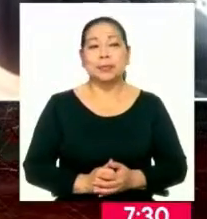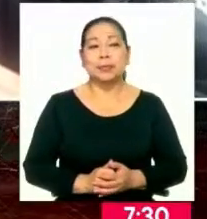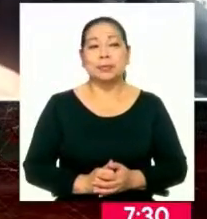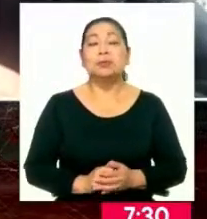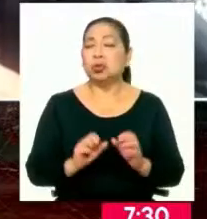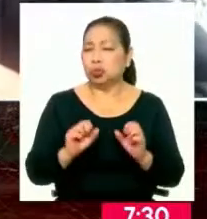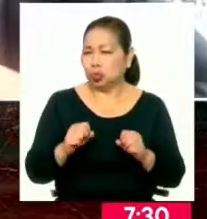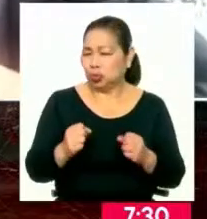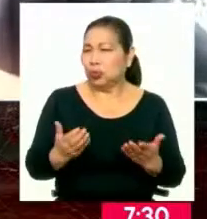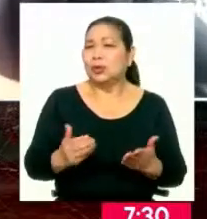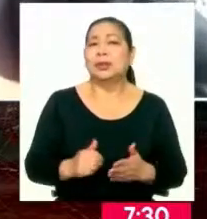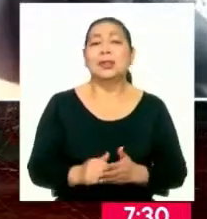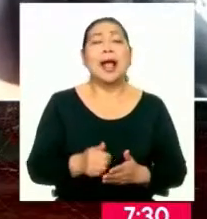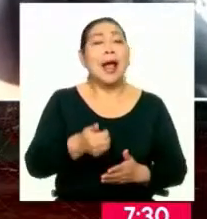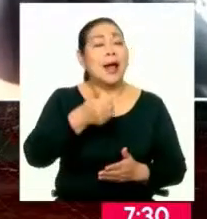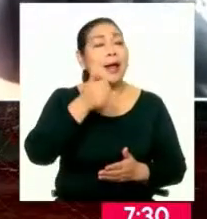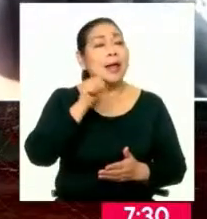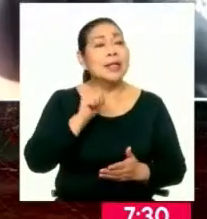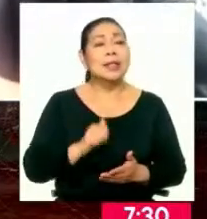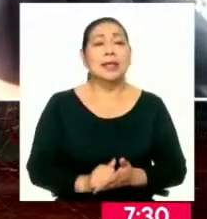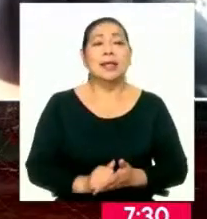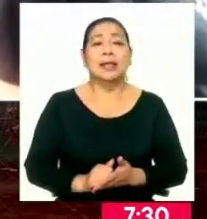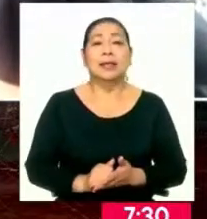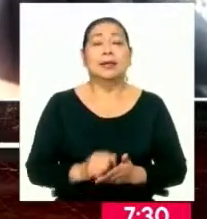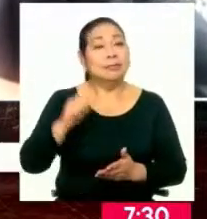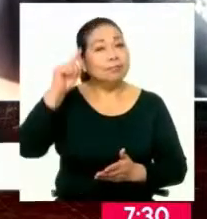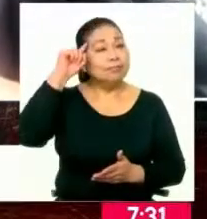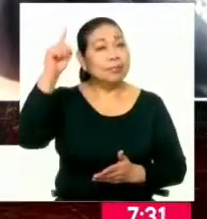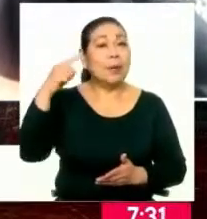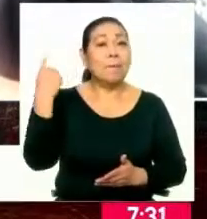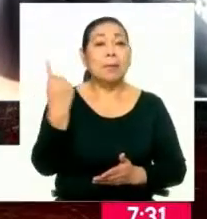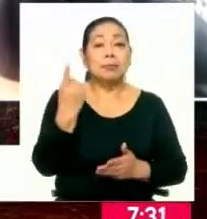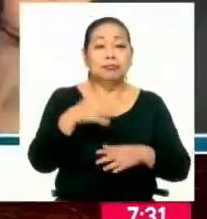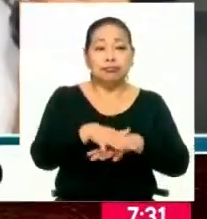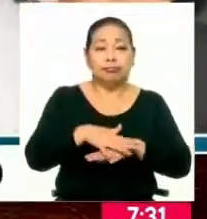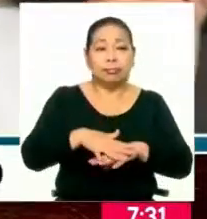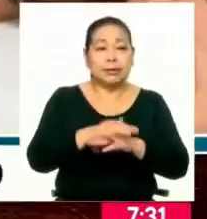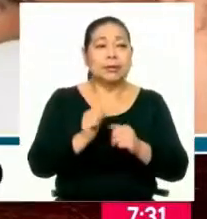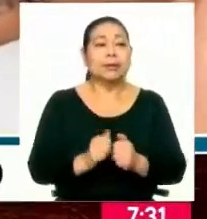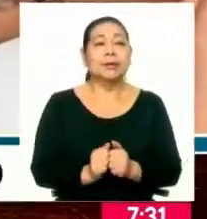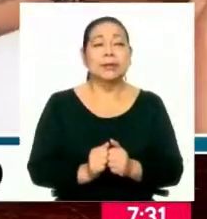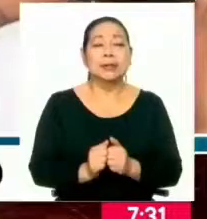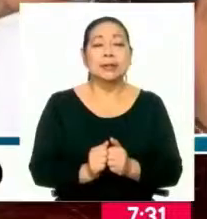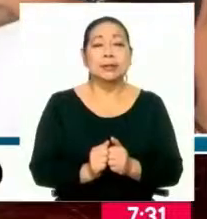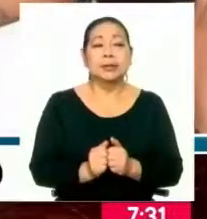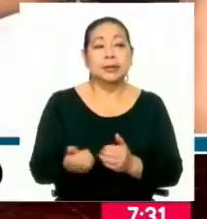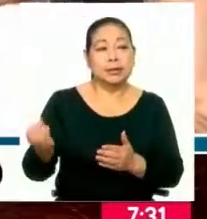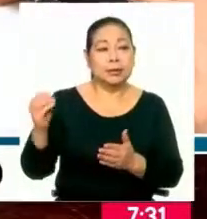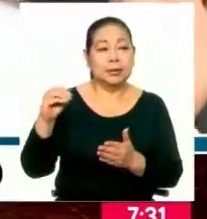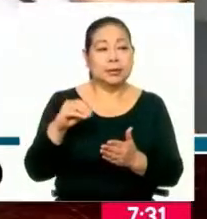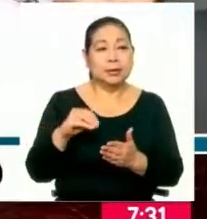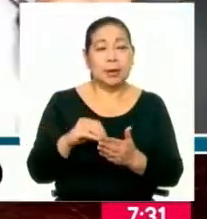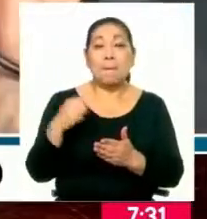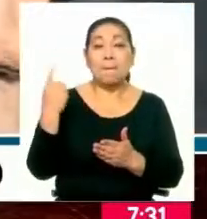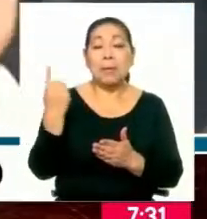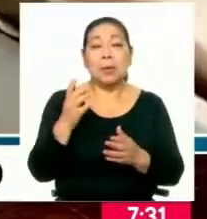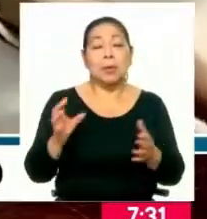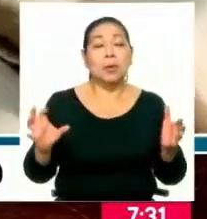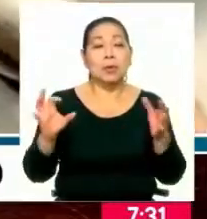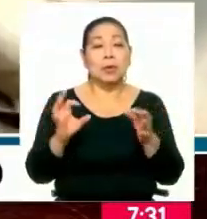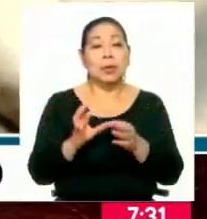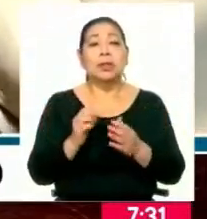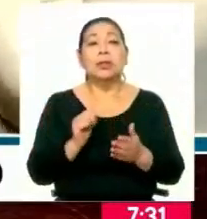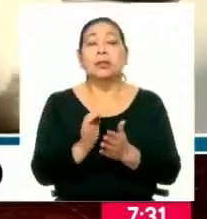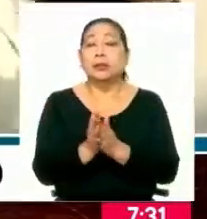Por supuesto, el día de ayer hemos inaugurado el plan piloto de la implementación de la primera unidad de